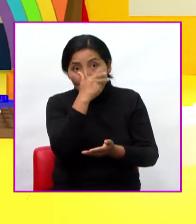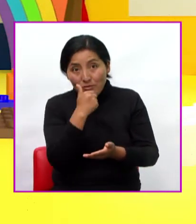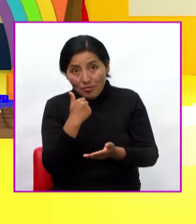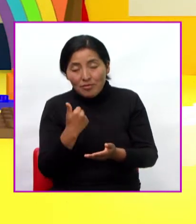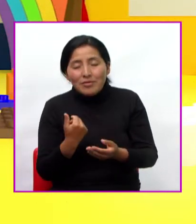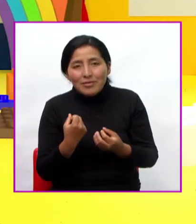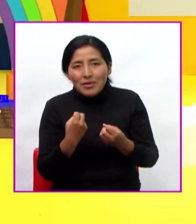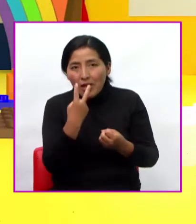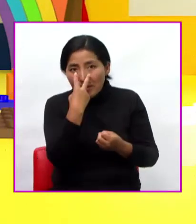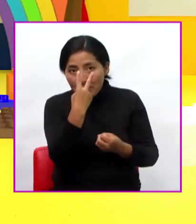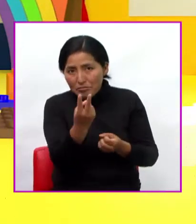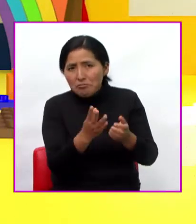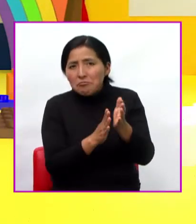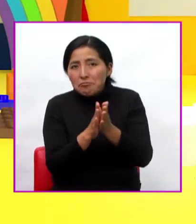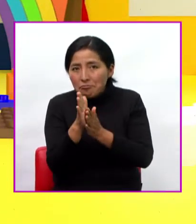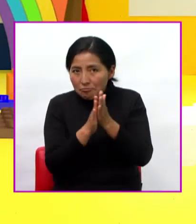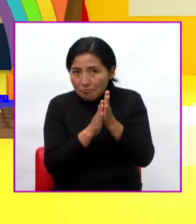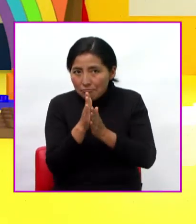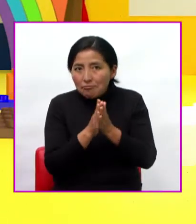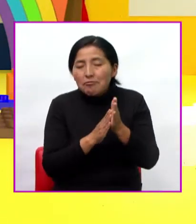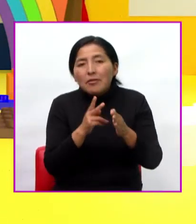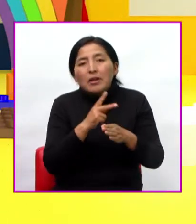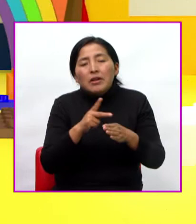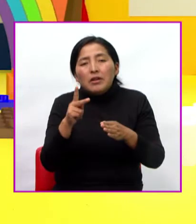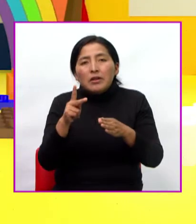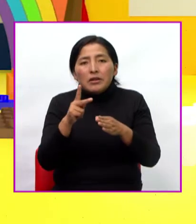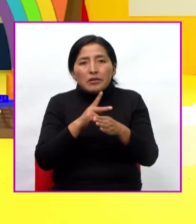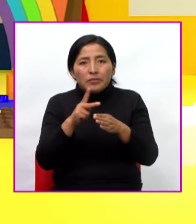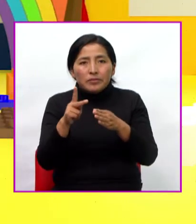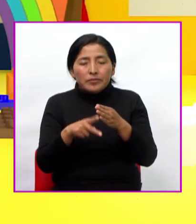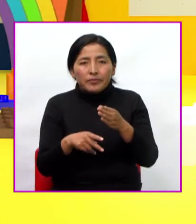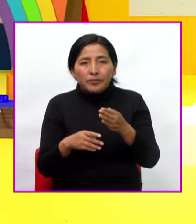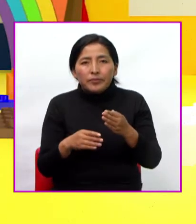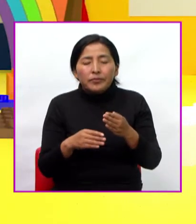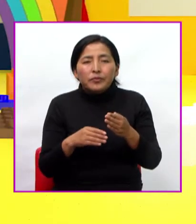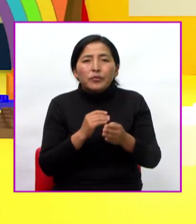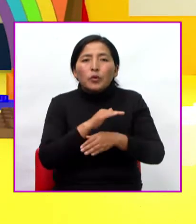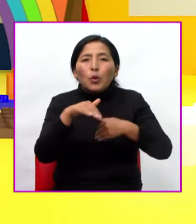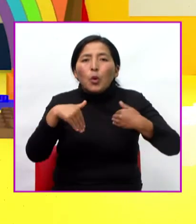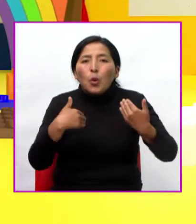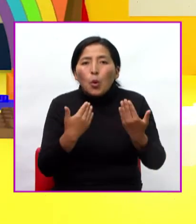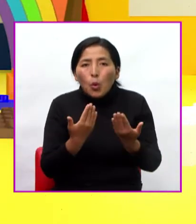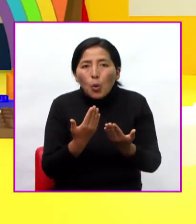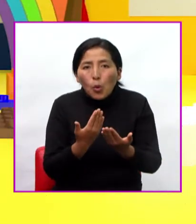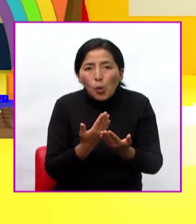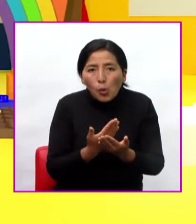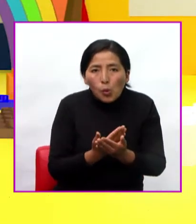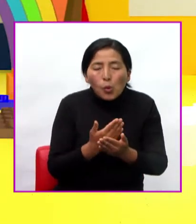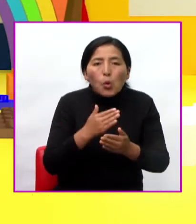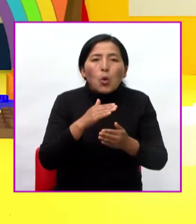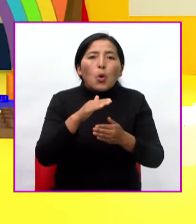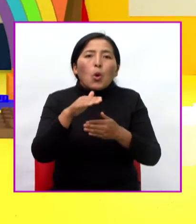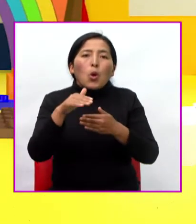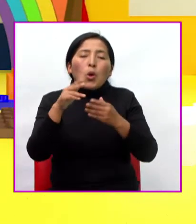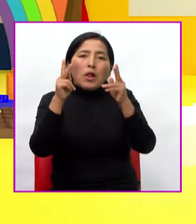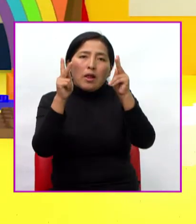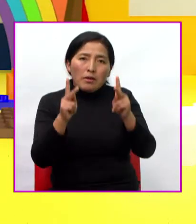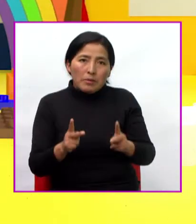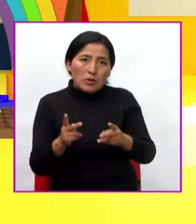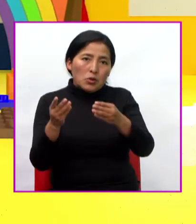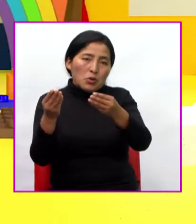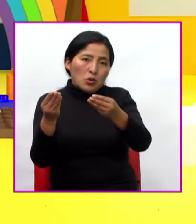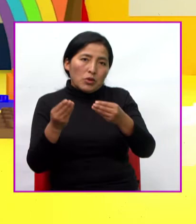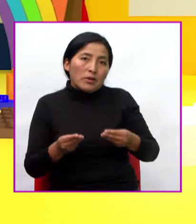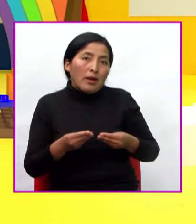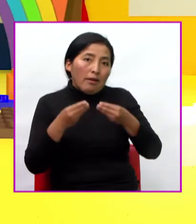Es muy interesante Ahora Todas las personas que trabajan brindando un servicio profesional